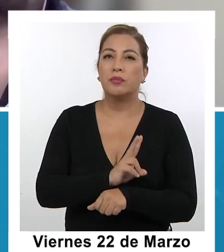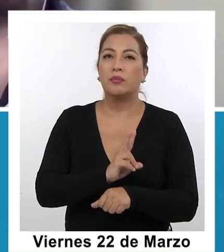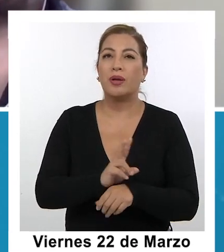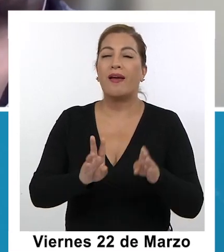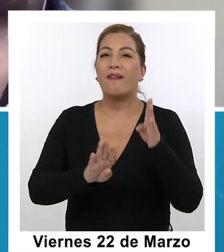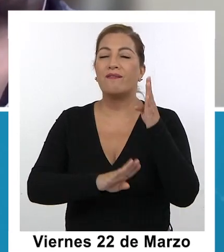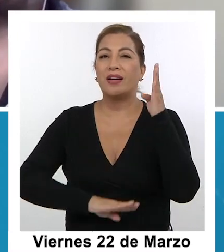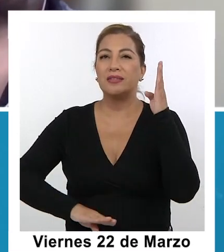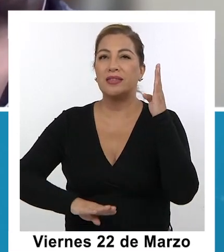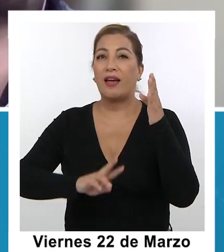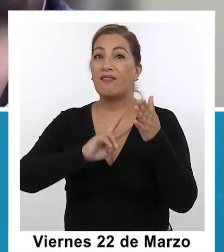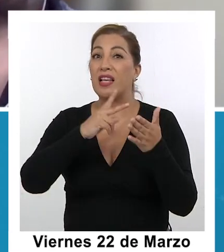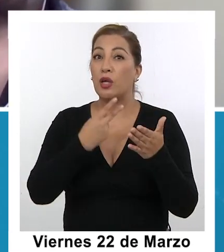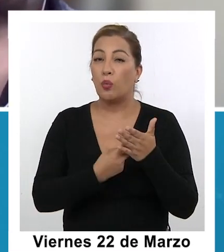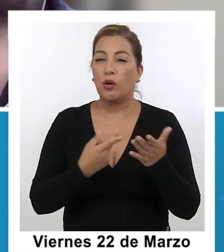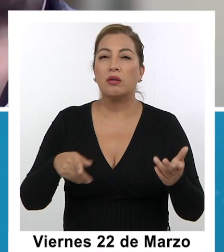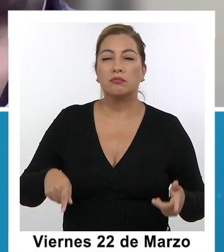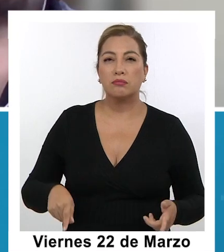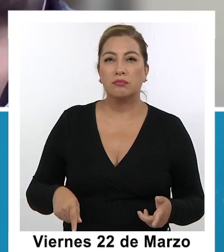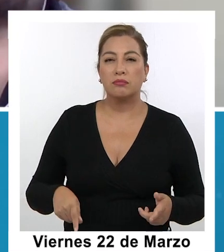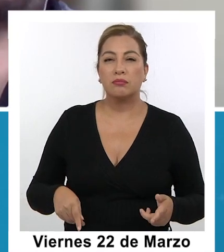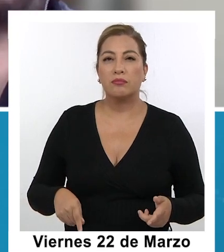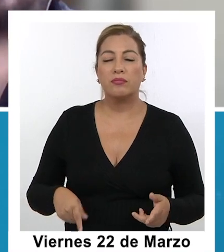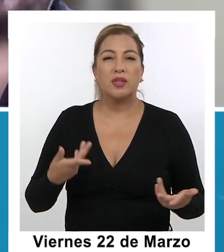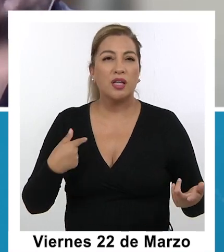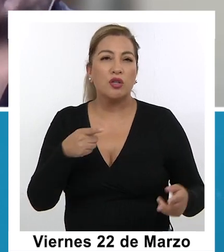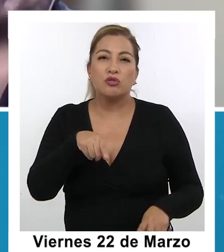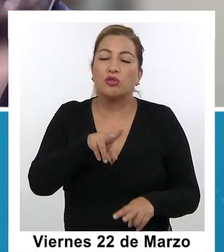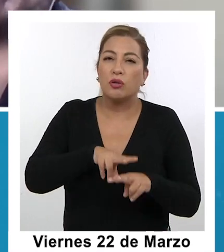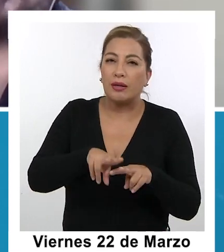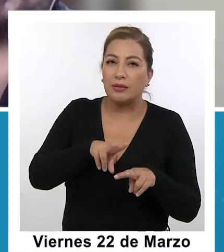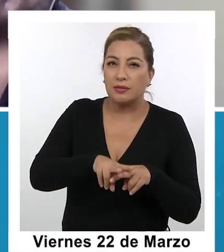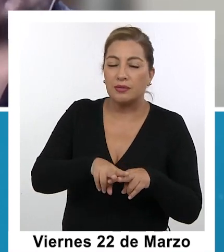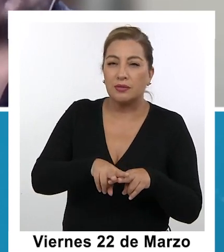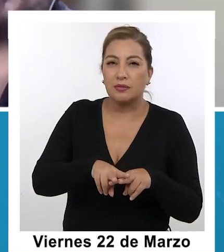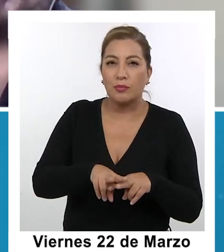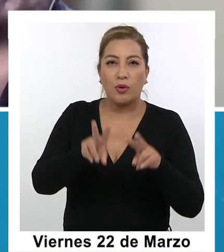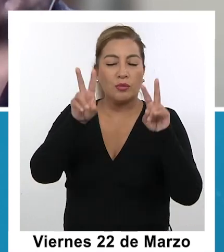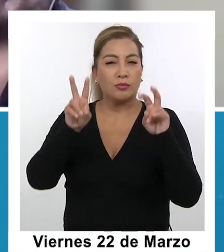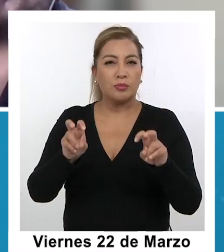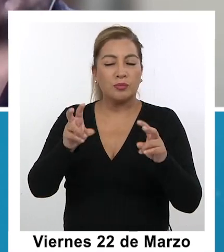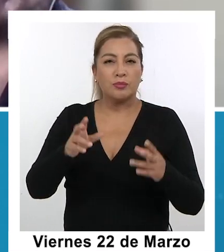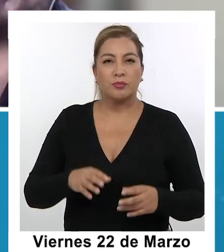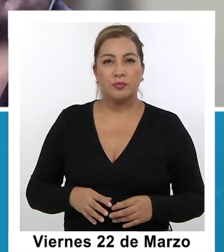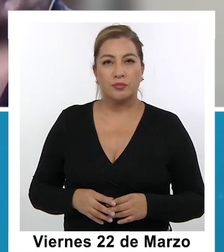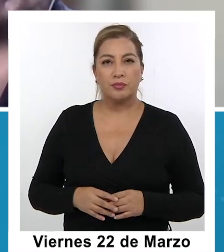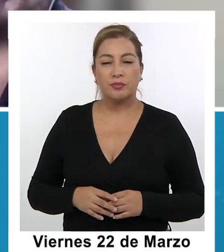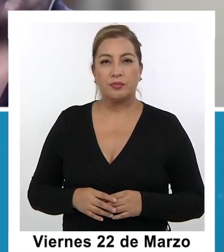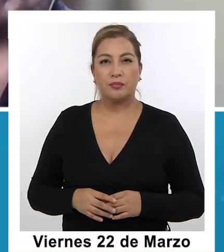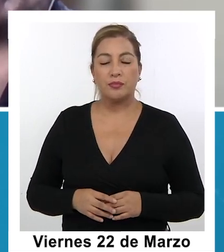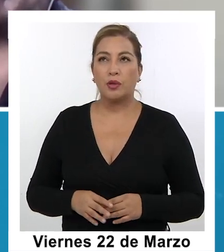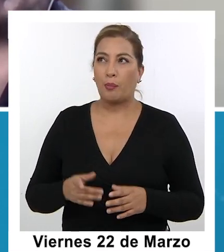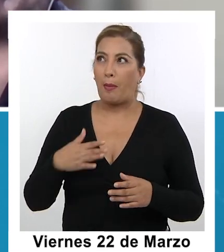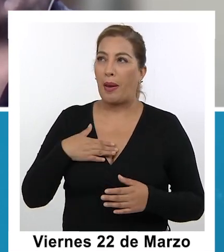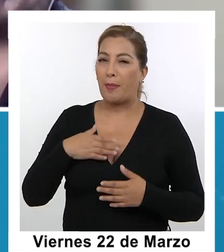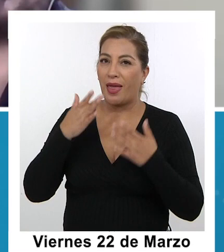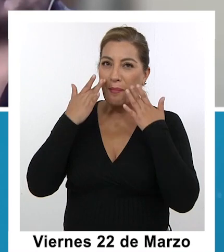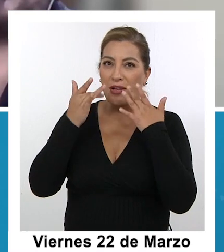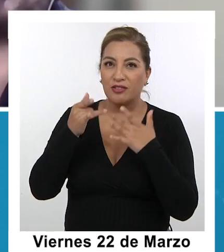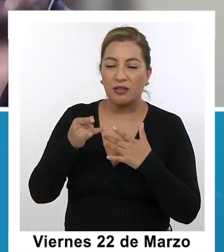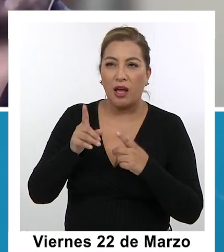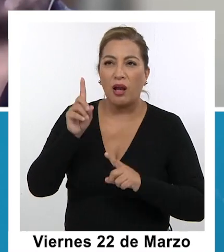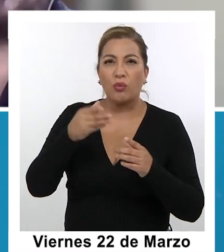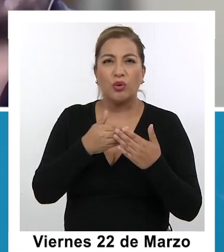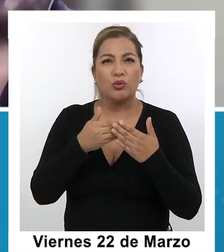bilingüe. Eh y lo que lo que estamos ofreciendo a nosotros es algo bastante eh impresionante me parece a mí porque los estudiantes